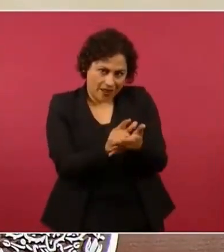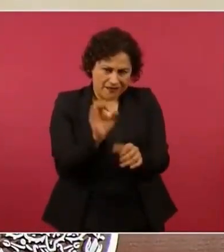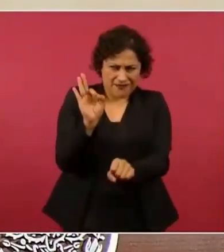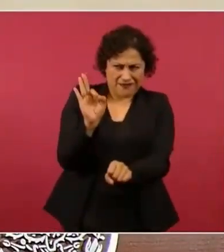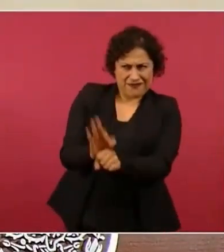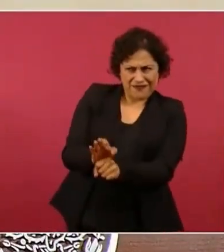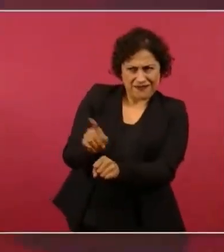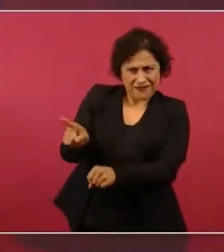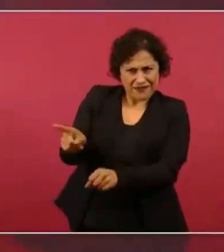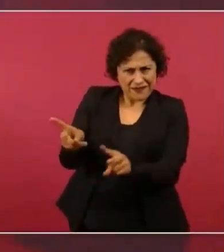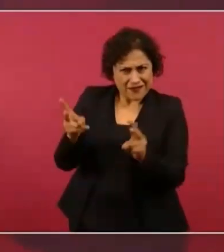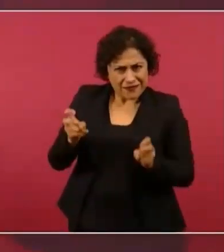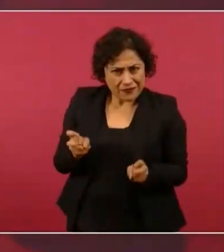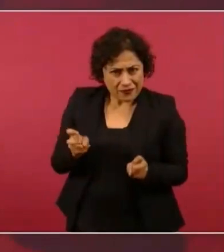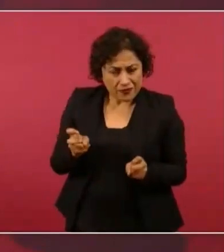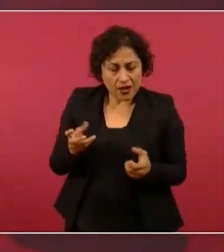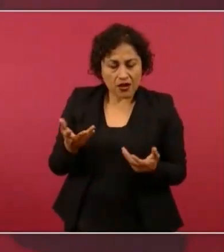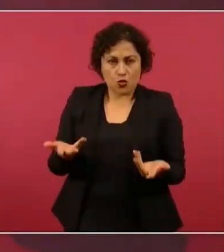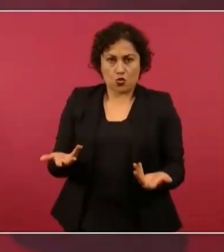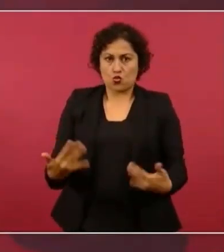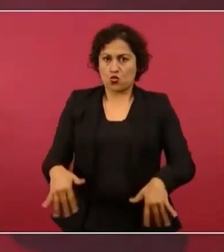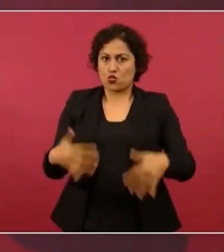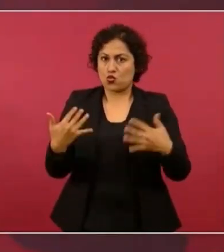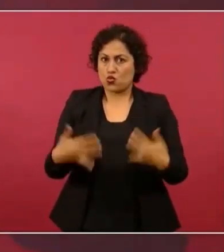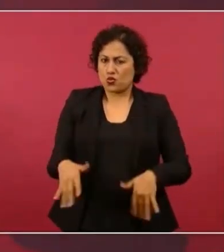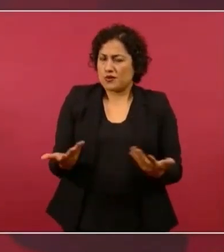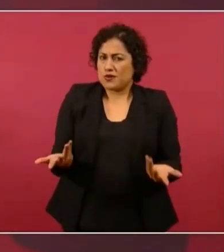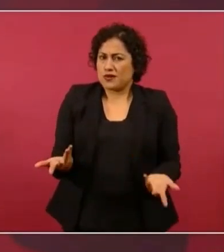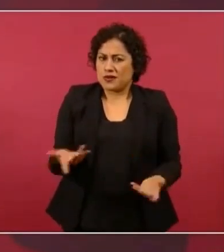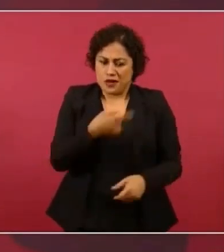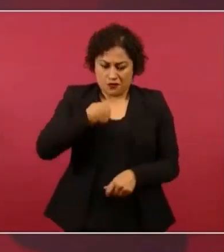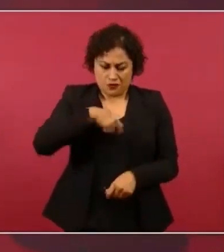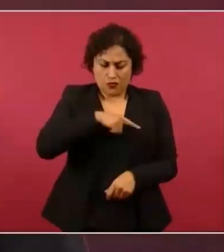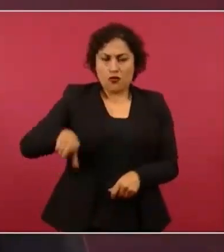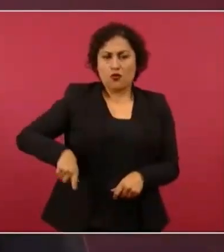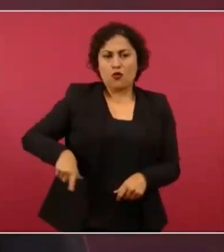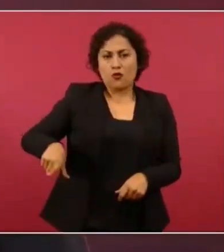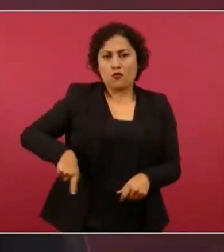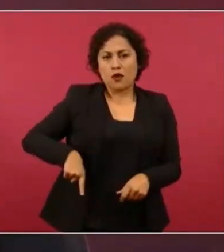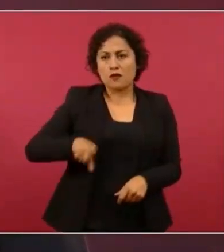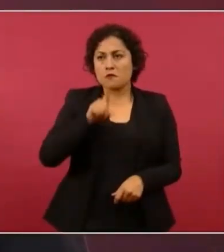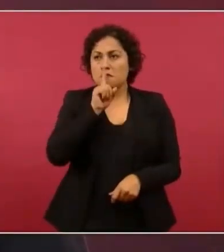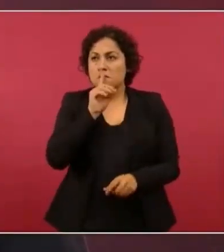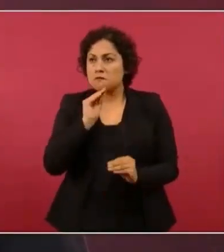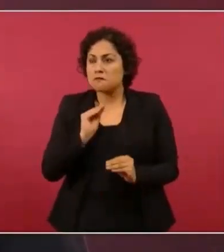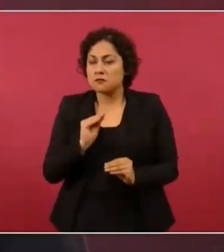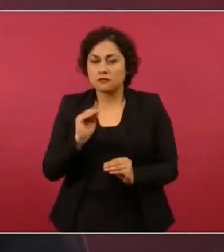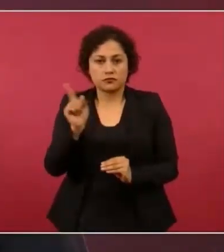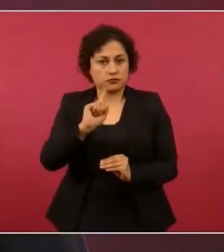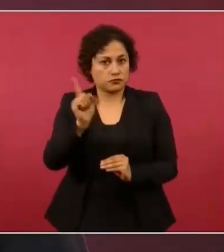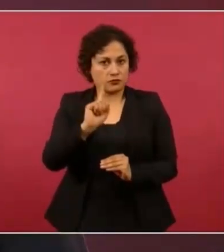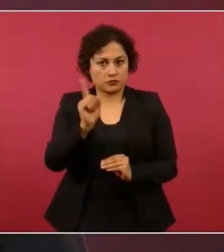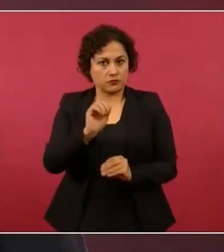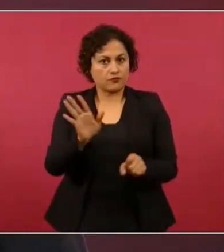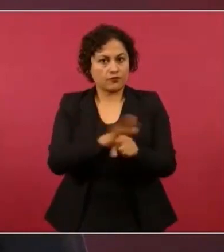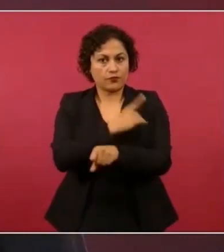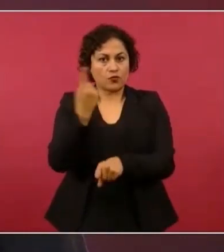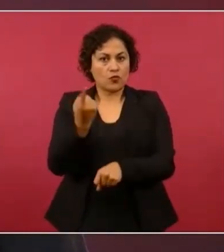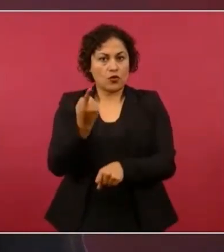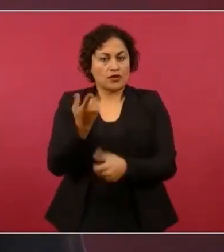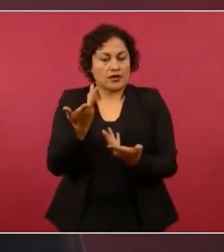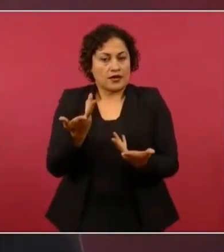México no puede callar frente a esto porque este no es un problema de colaboración entre poderes.